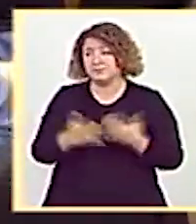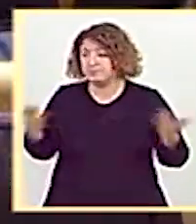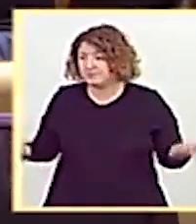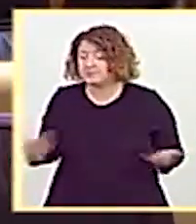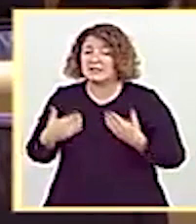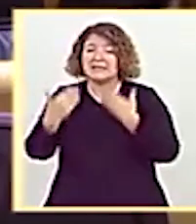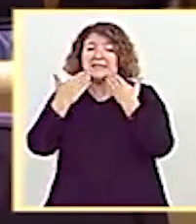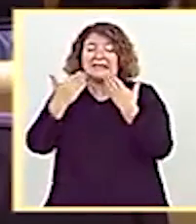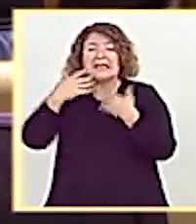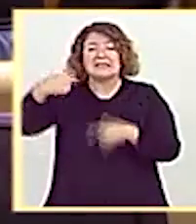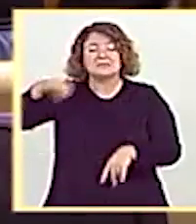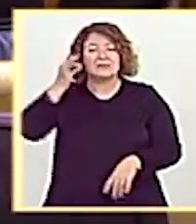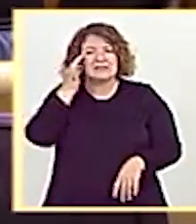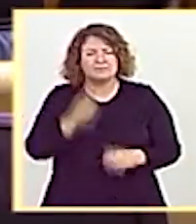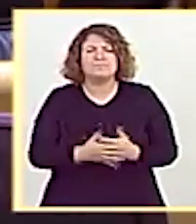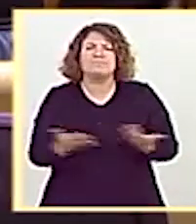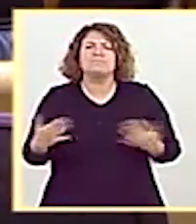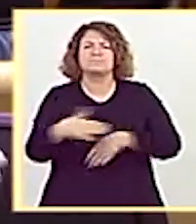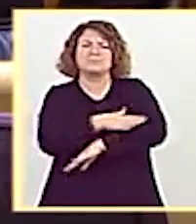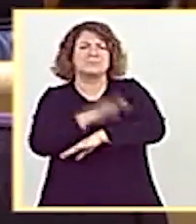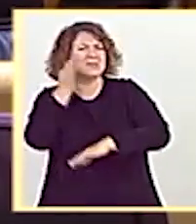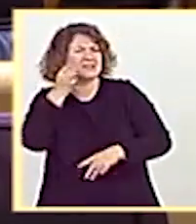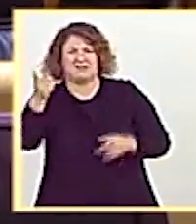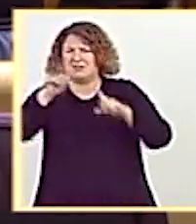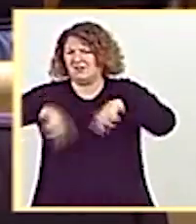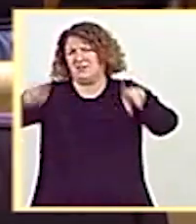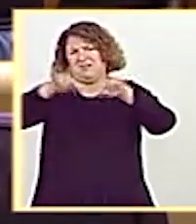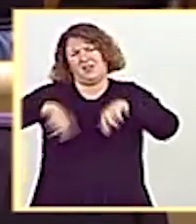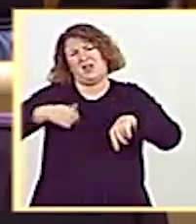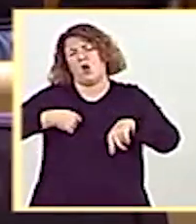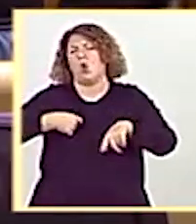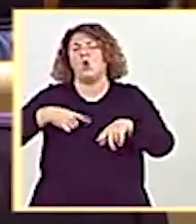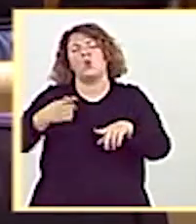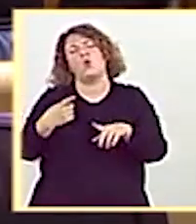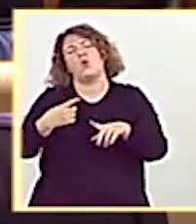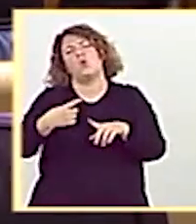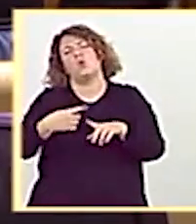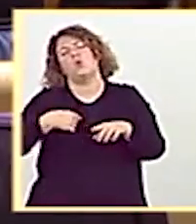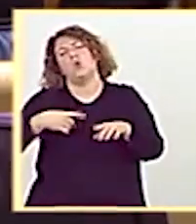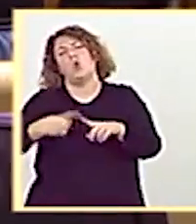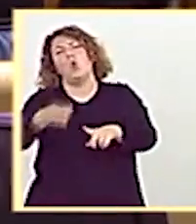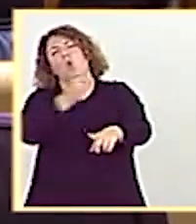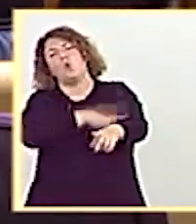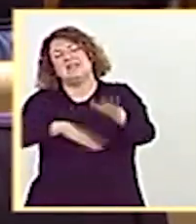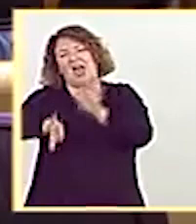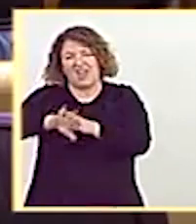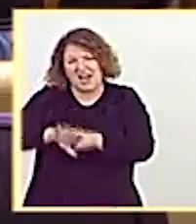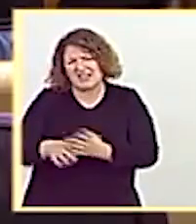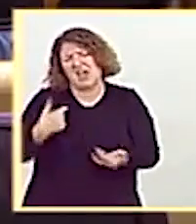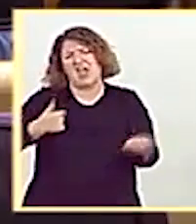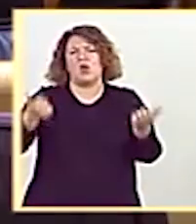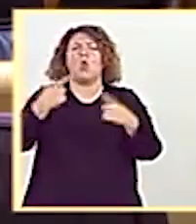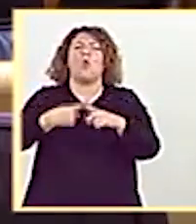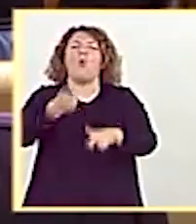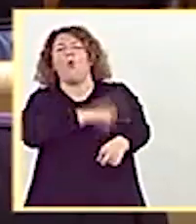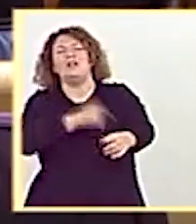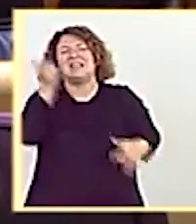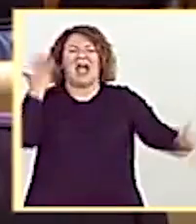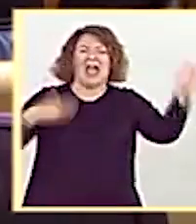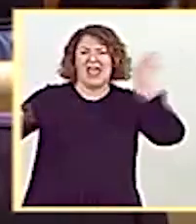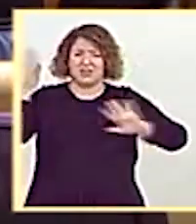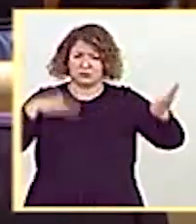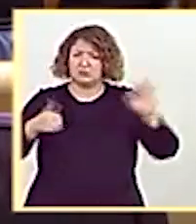Sí, gracias, presidenta. Señora ministra, siempre sale usted con lo mismo, con la ultraderecha y con las ultraescusas. Pero sí que le agradezco que me haya